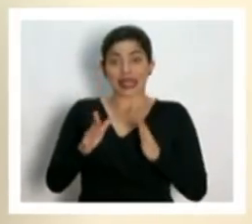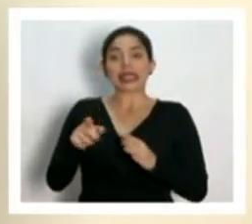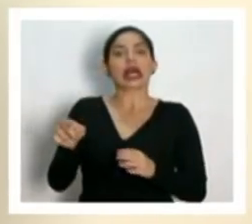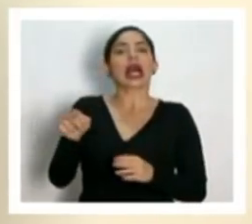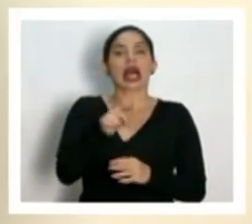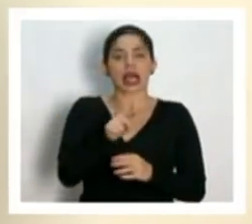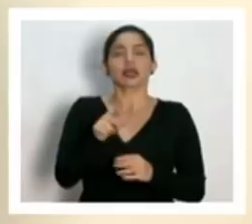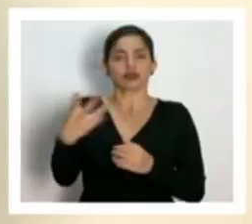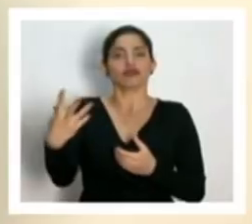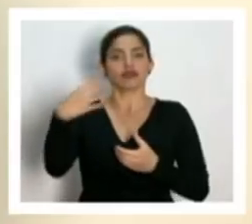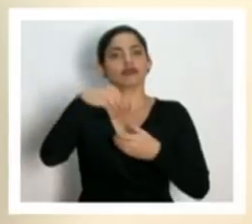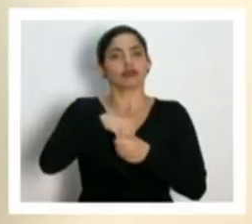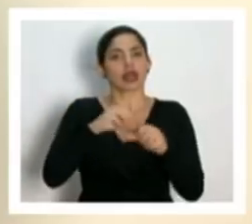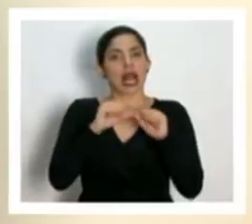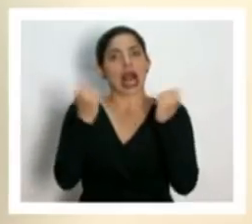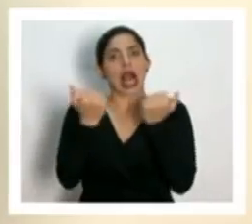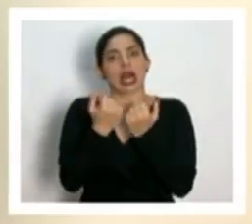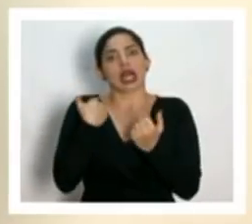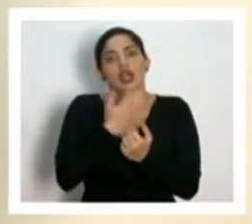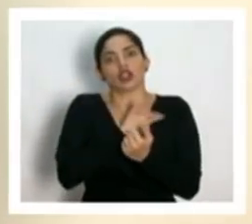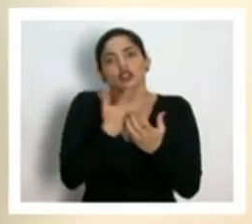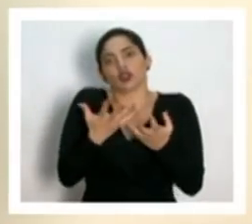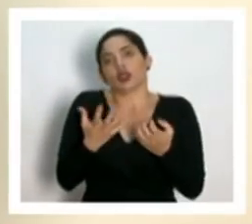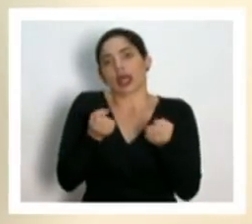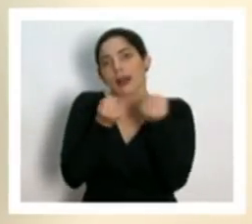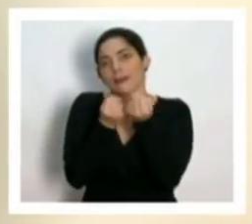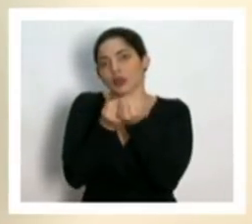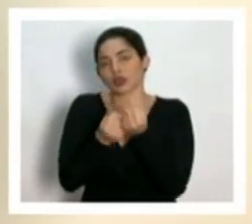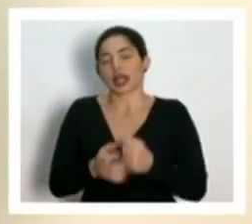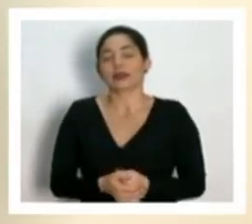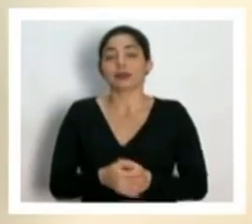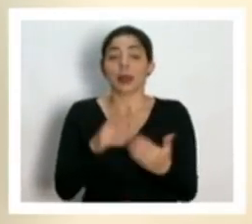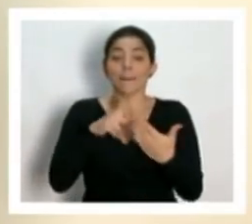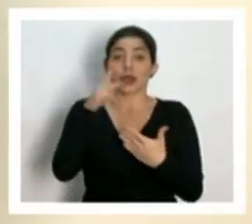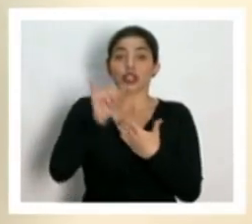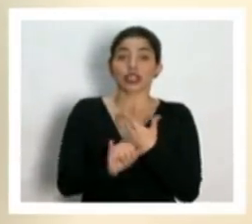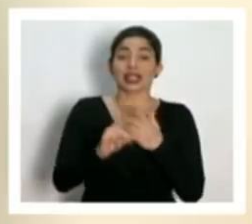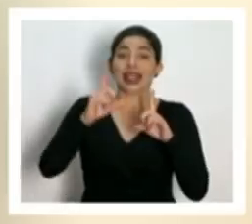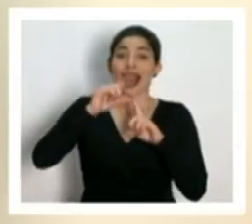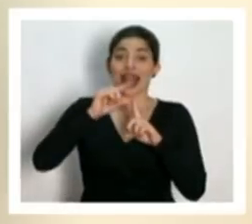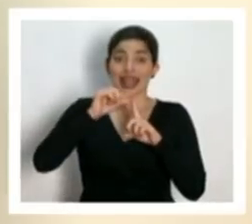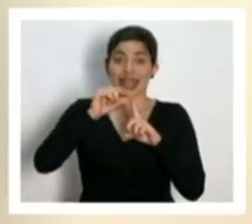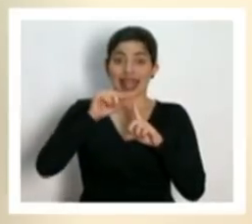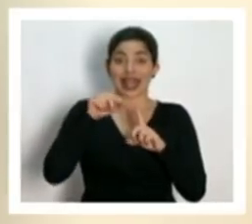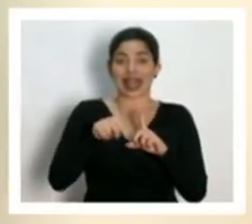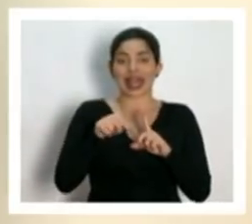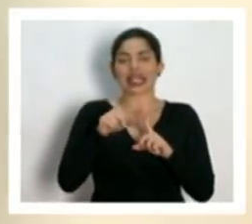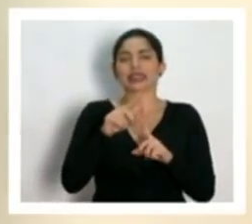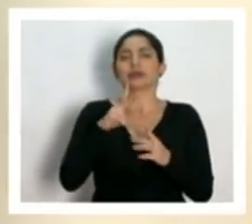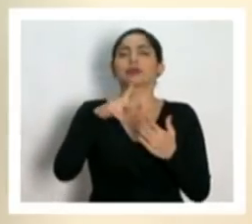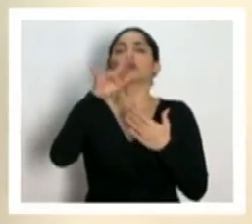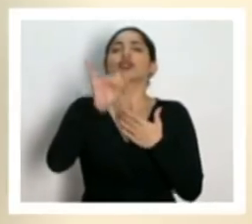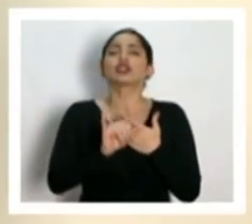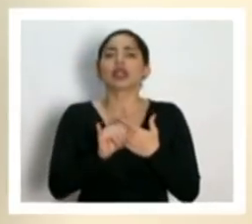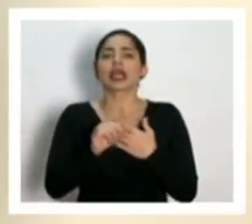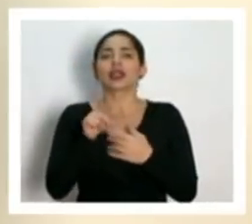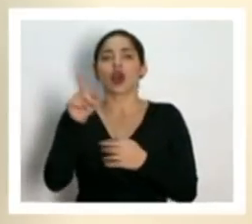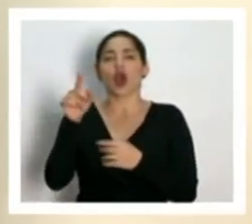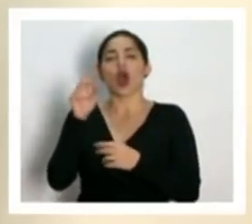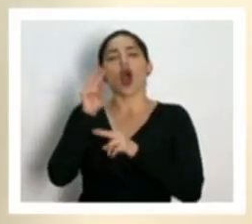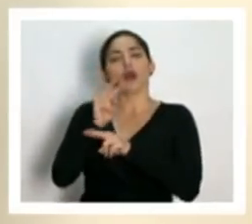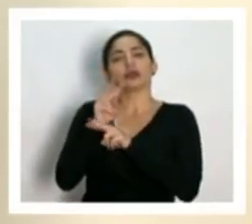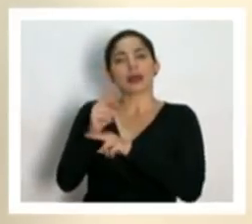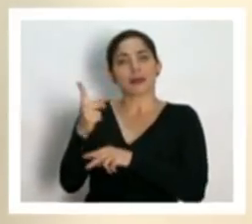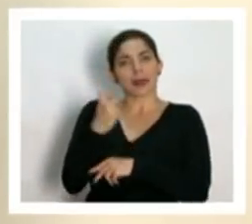parte de los sectores que buscaríamos apoyar. El proyecto de alquileres que es uno que consulta el observador